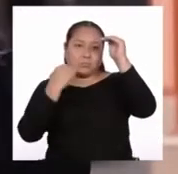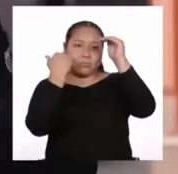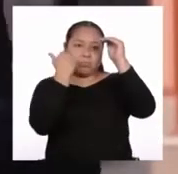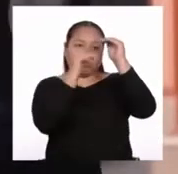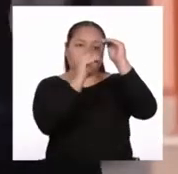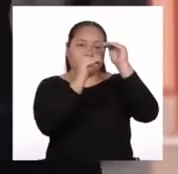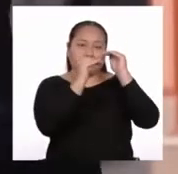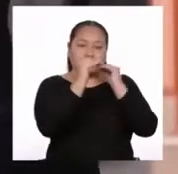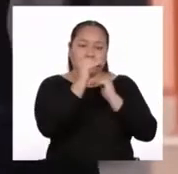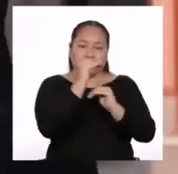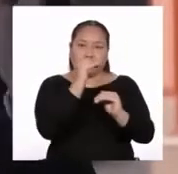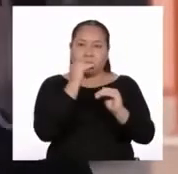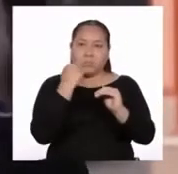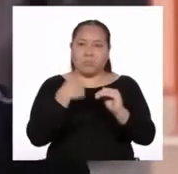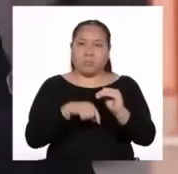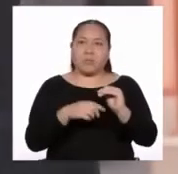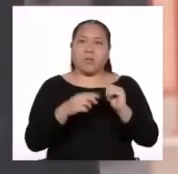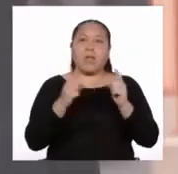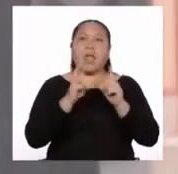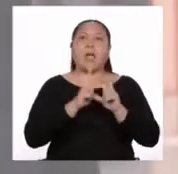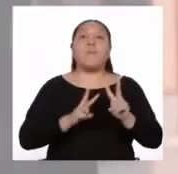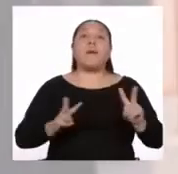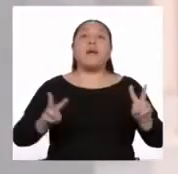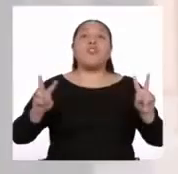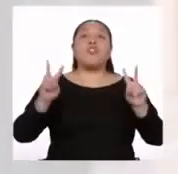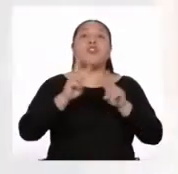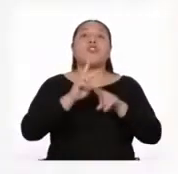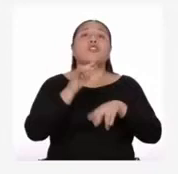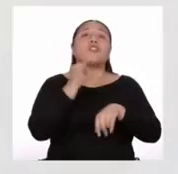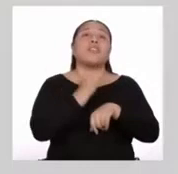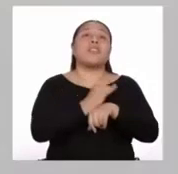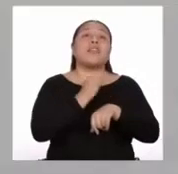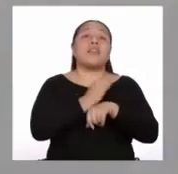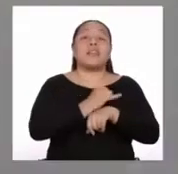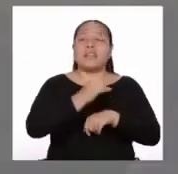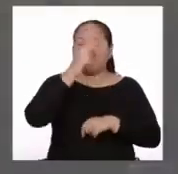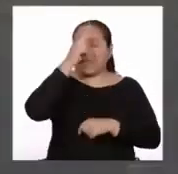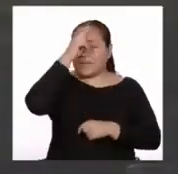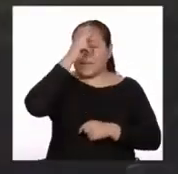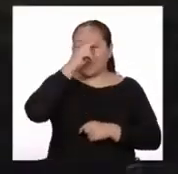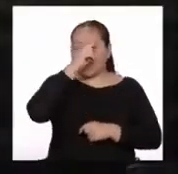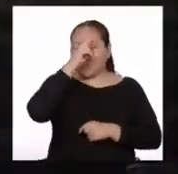por los valores de la Iglesia Católica.